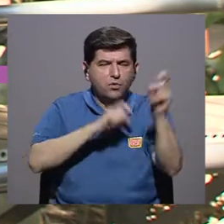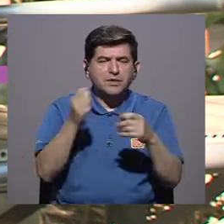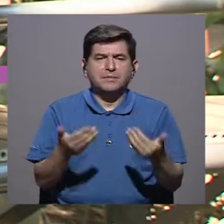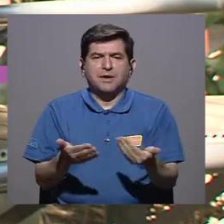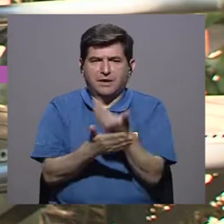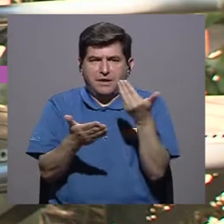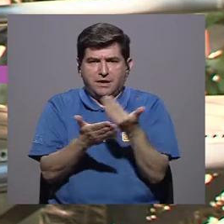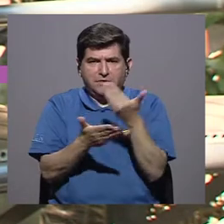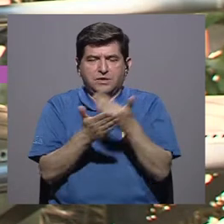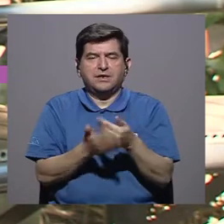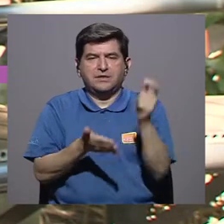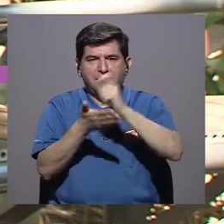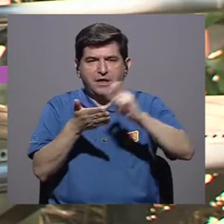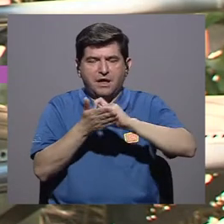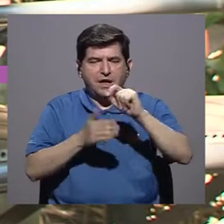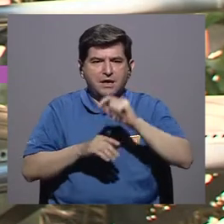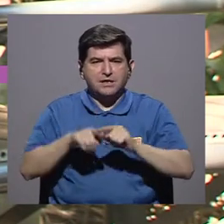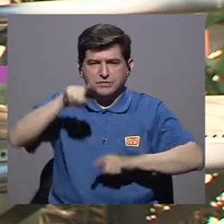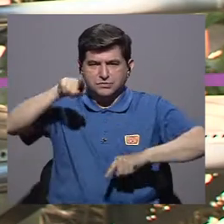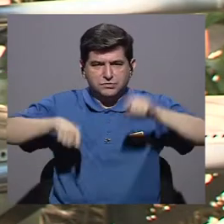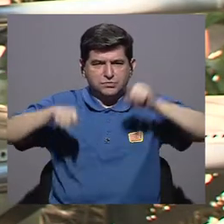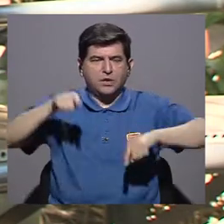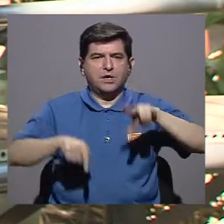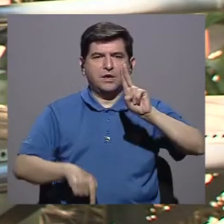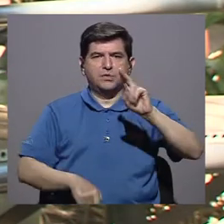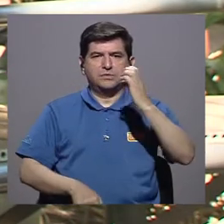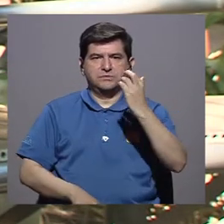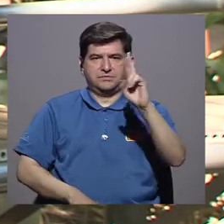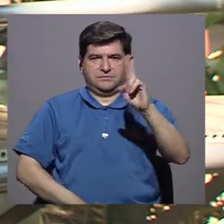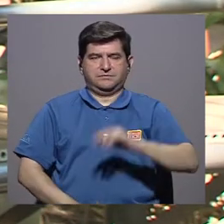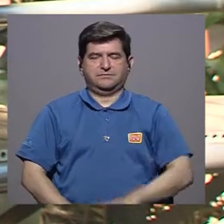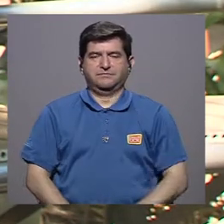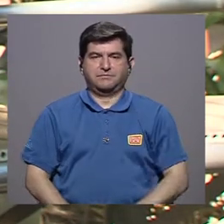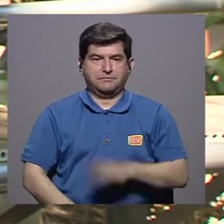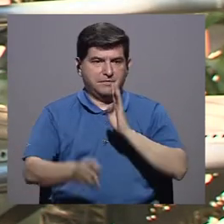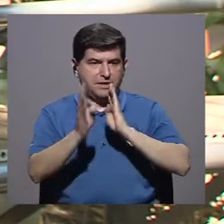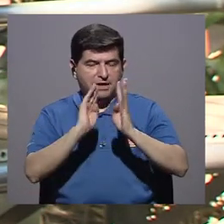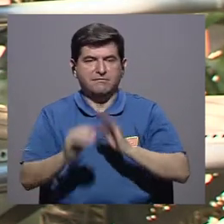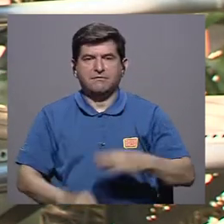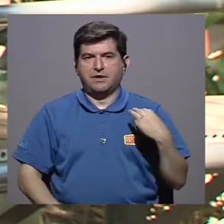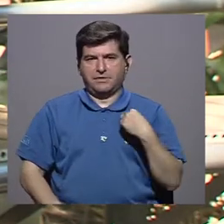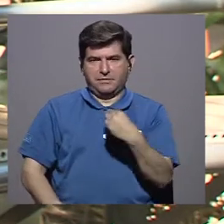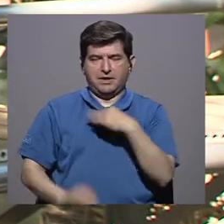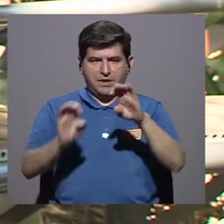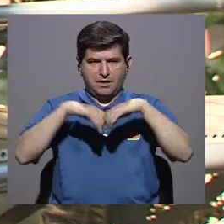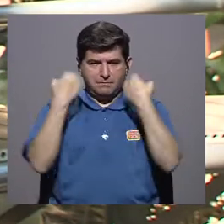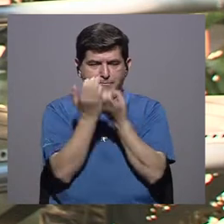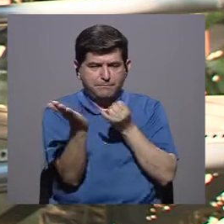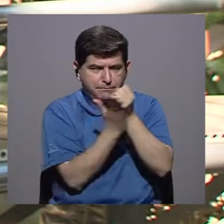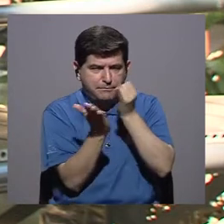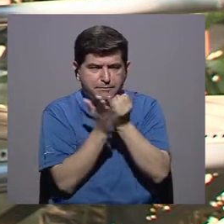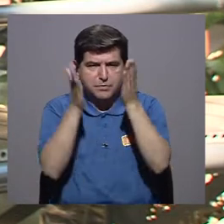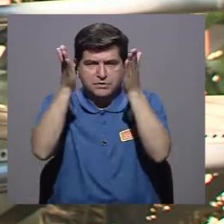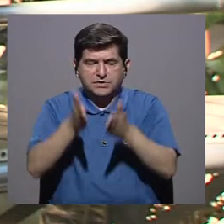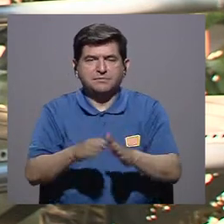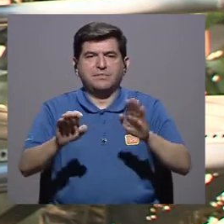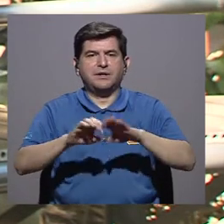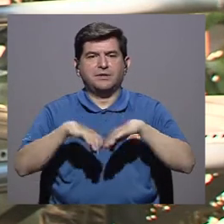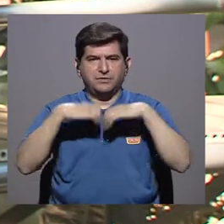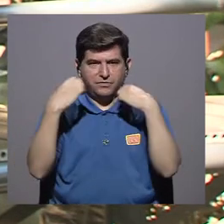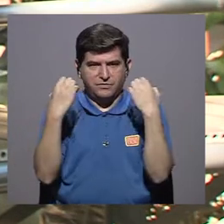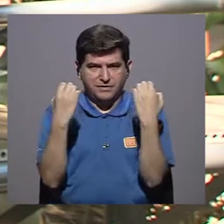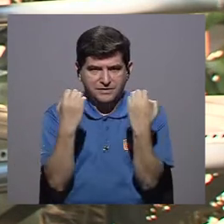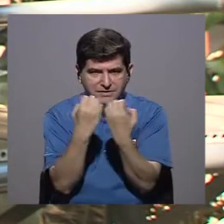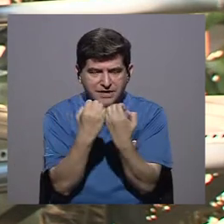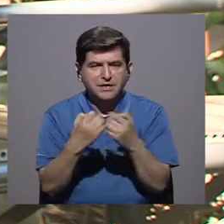encuesta de actualidades de la Escuela de Estadística de la Universidad de Costa Rica. Conversamos con miembros del equipo de investigación de este estudio